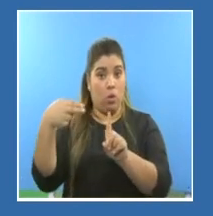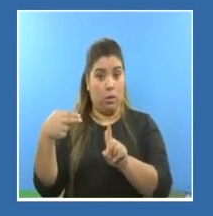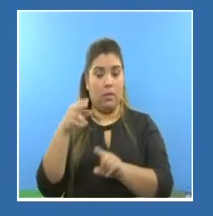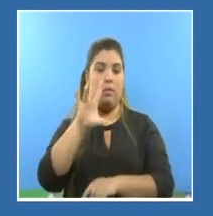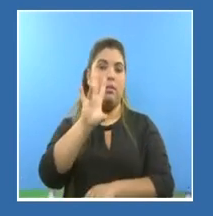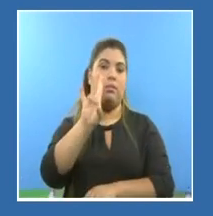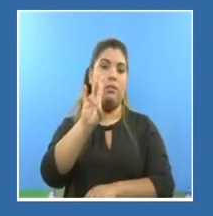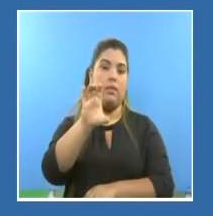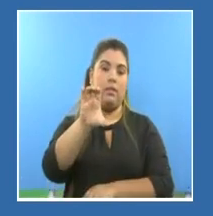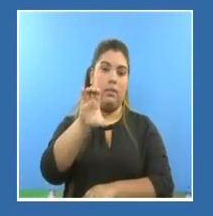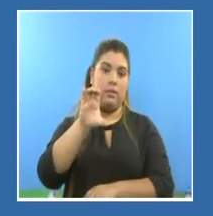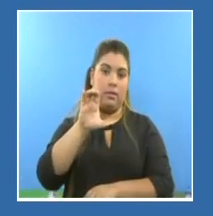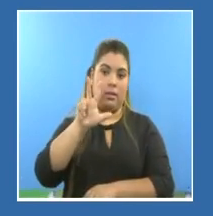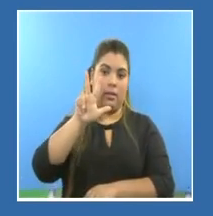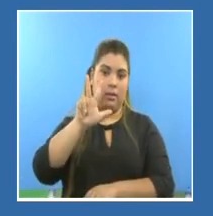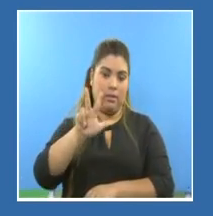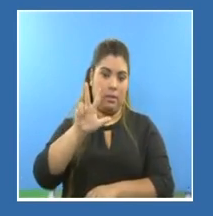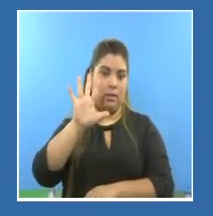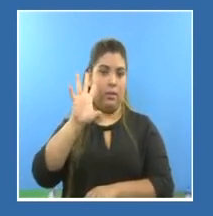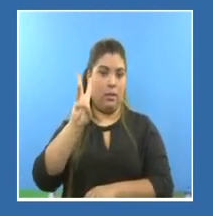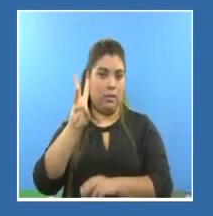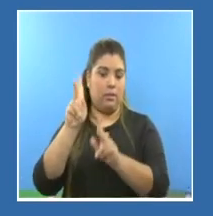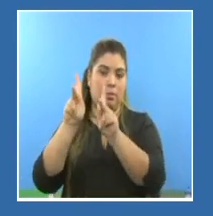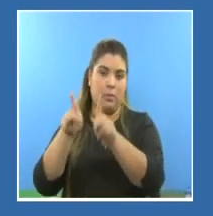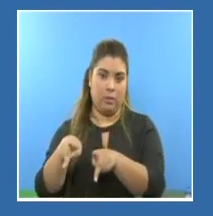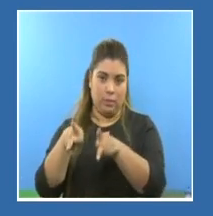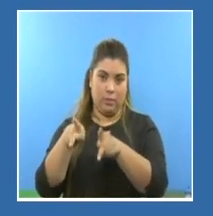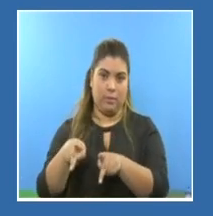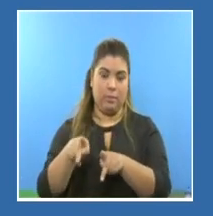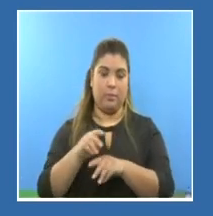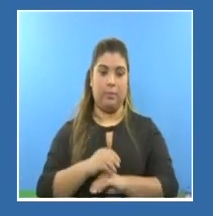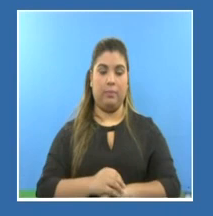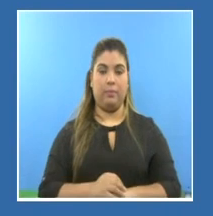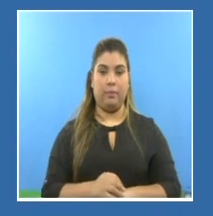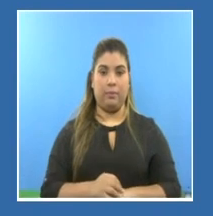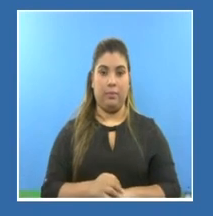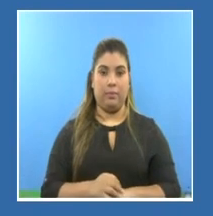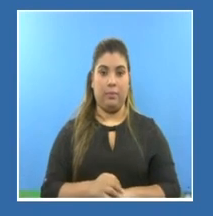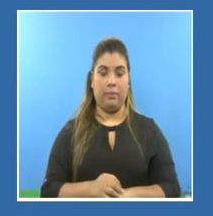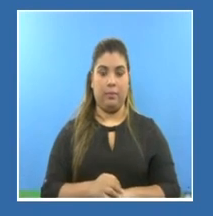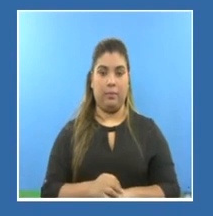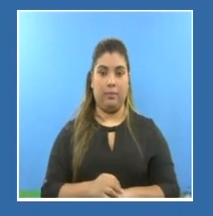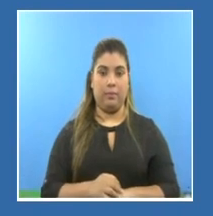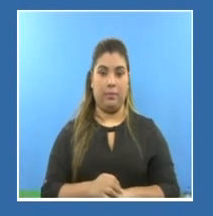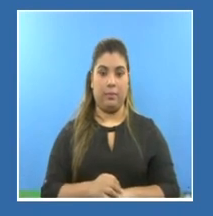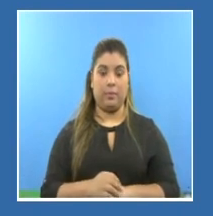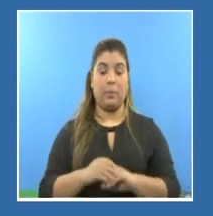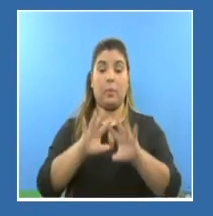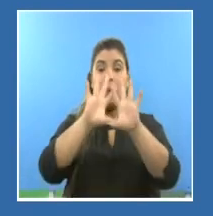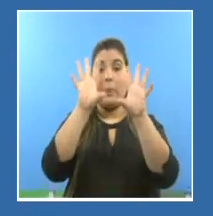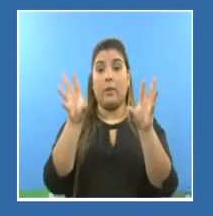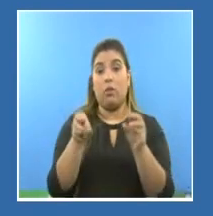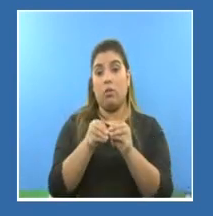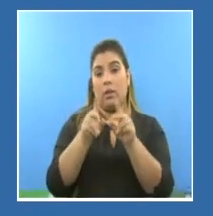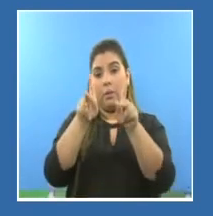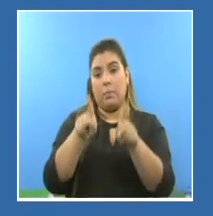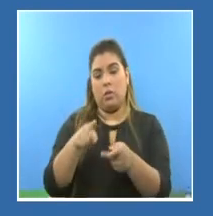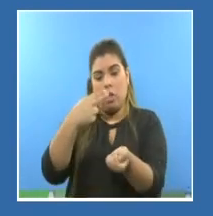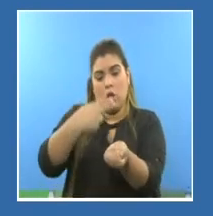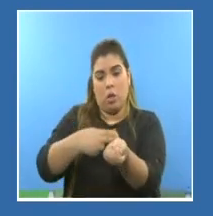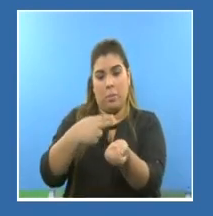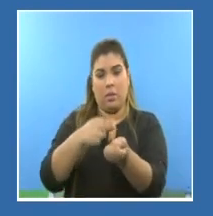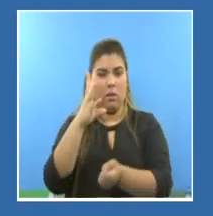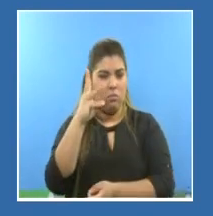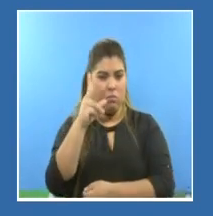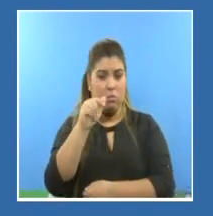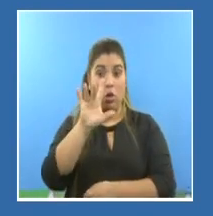736 personas. Así mismo, tenemos un total de hospitalizados de